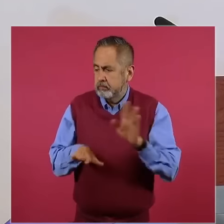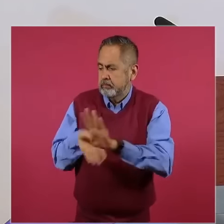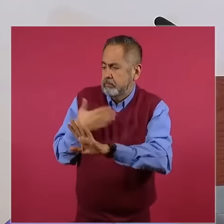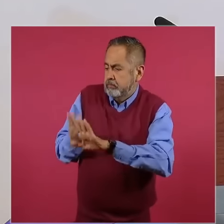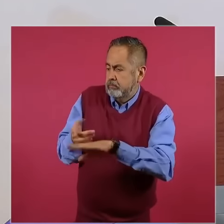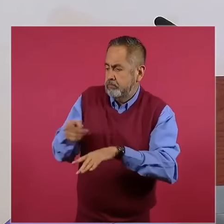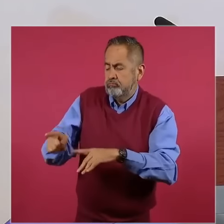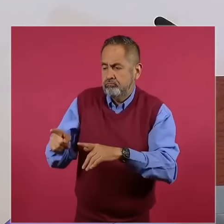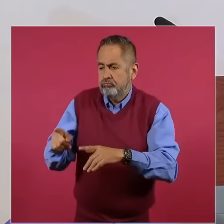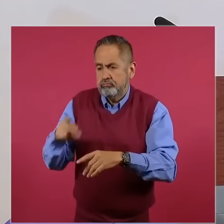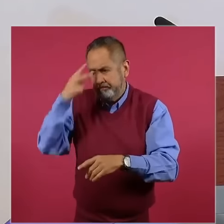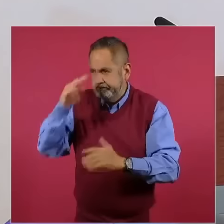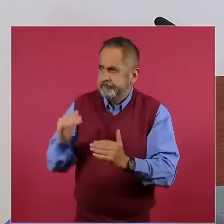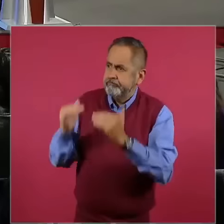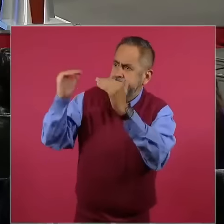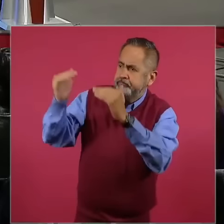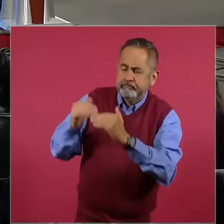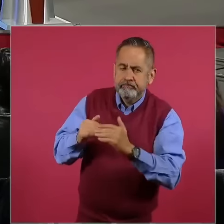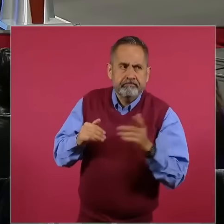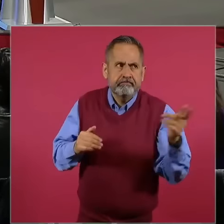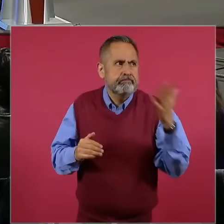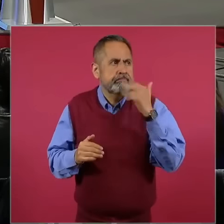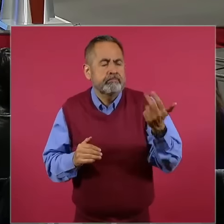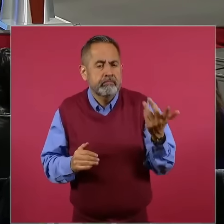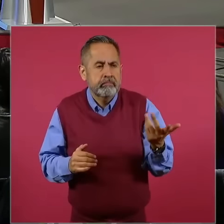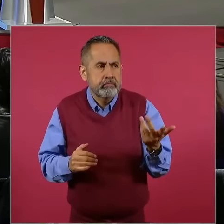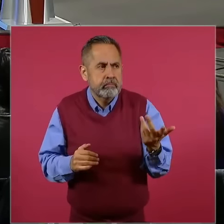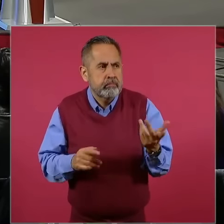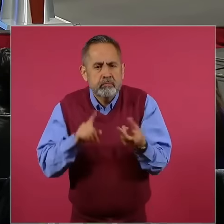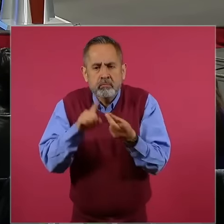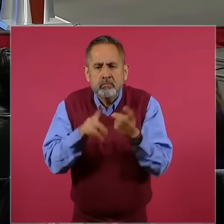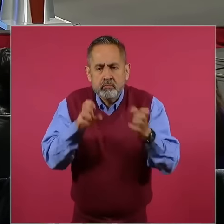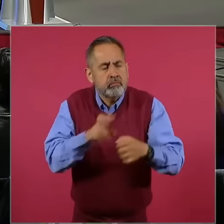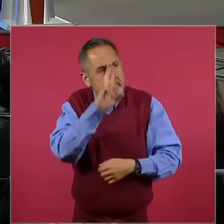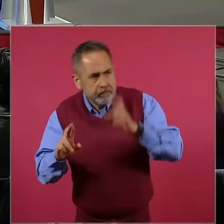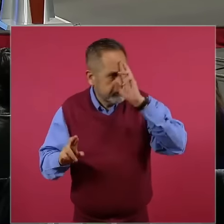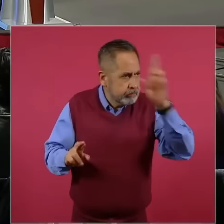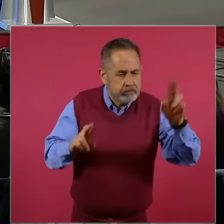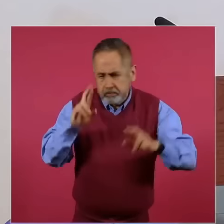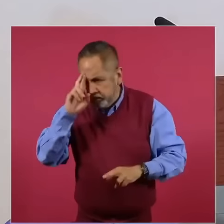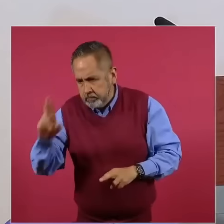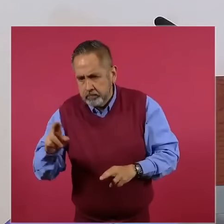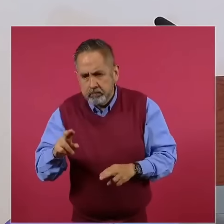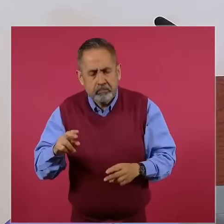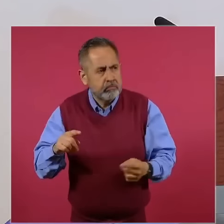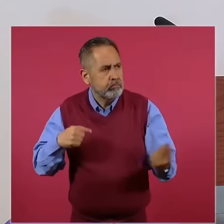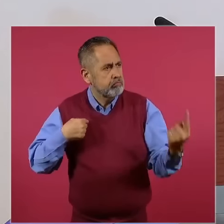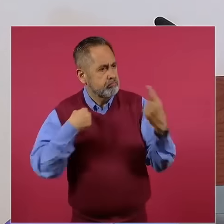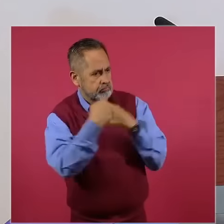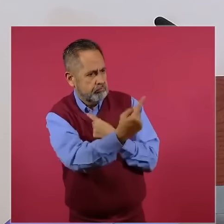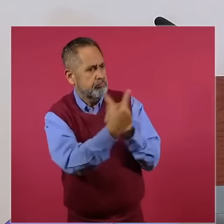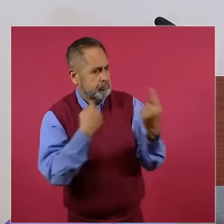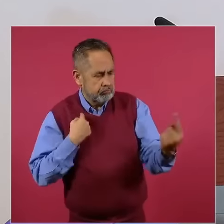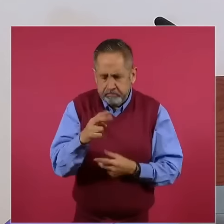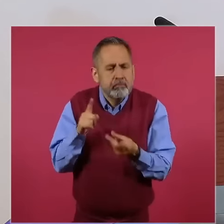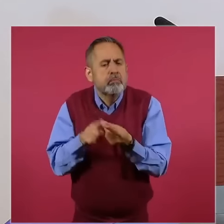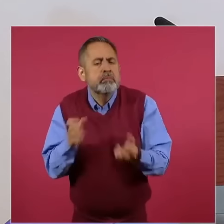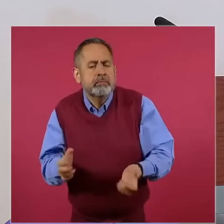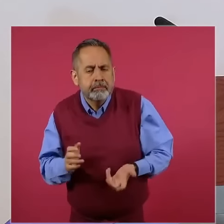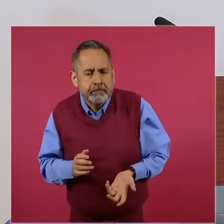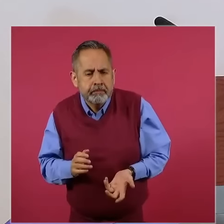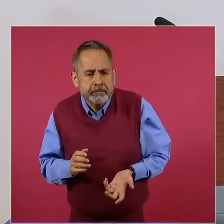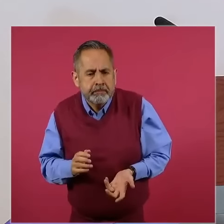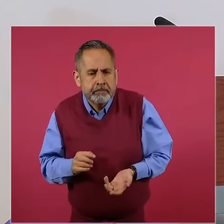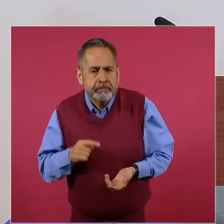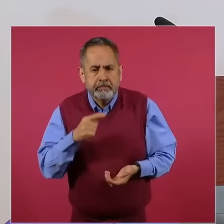mexicanos y no refleja el grado de respeto mutuo que caracteriza las